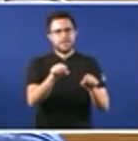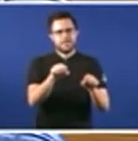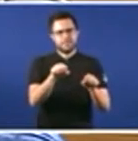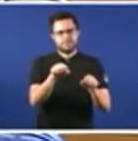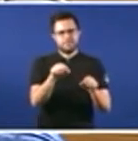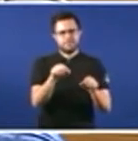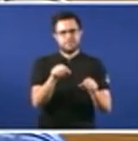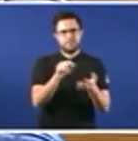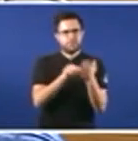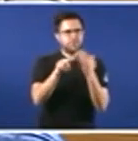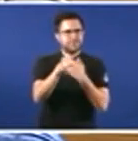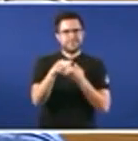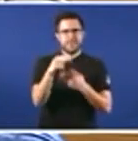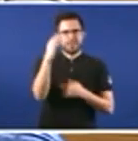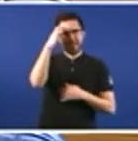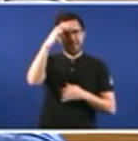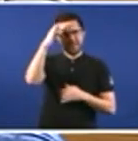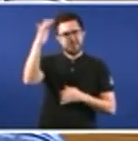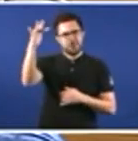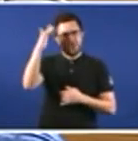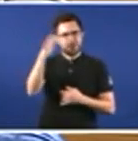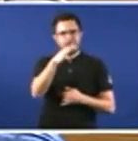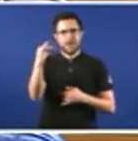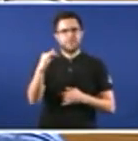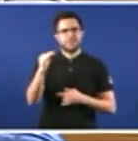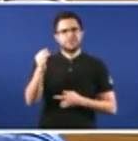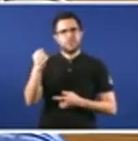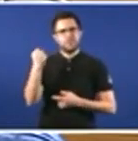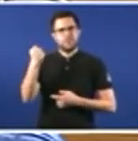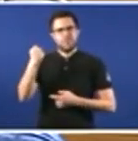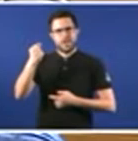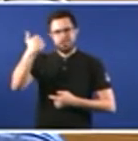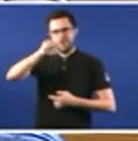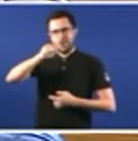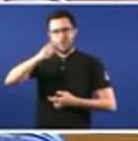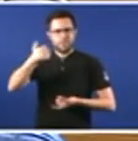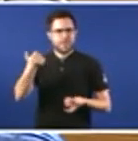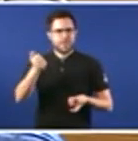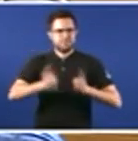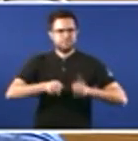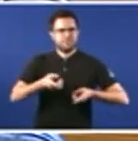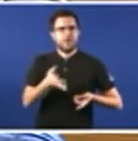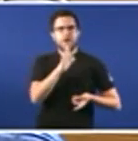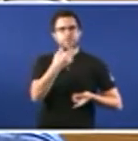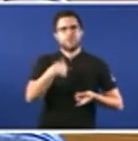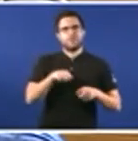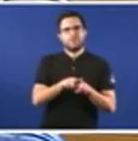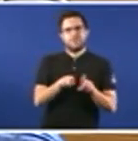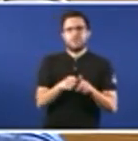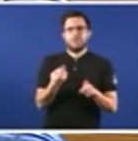ideolóxica e patriarcal porque o que realmente temen é a liberdade plena das mulleres.